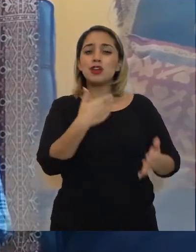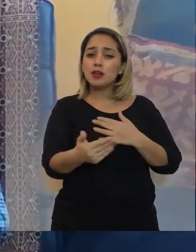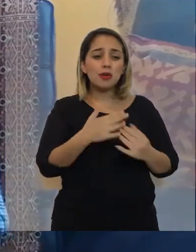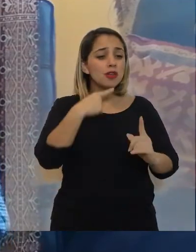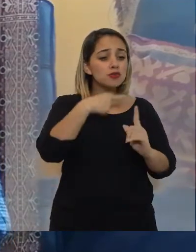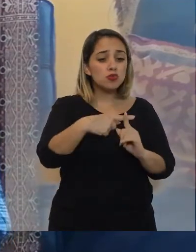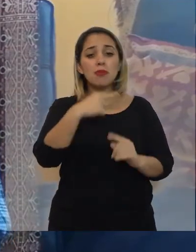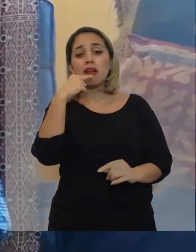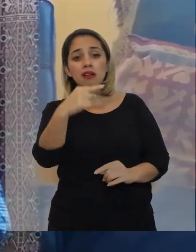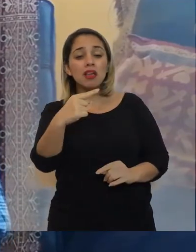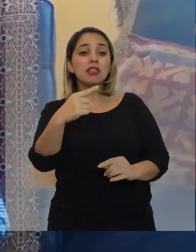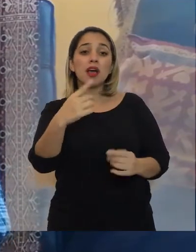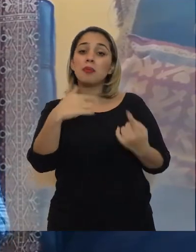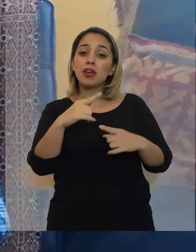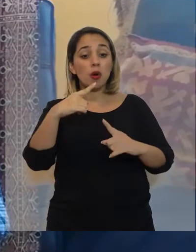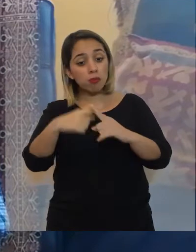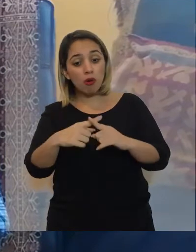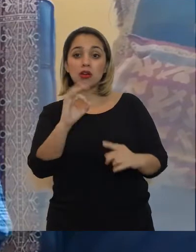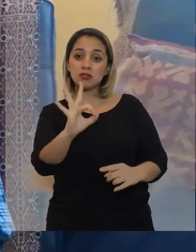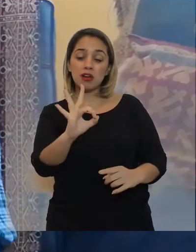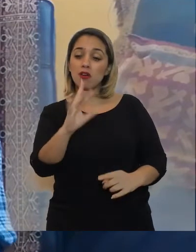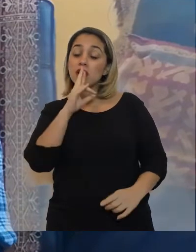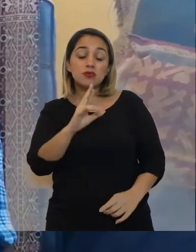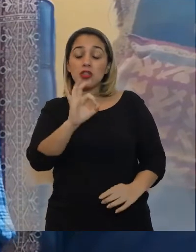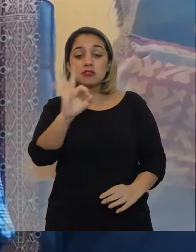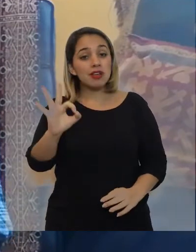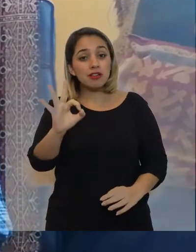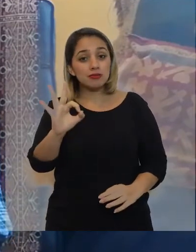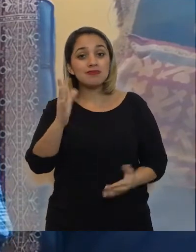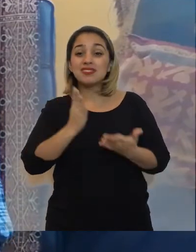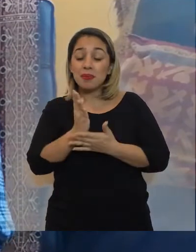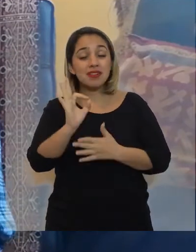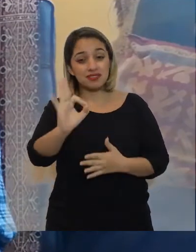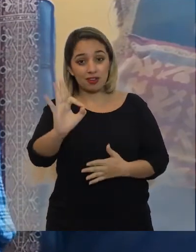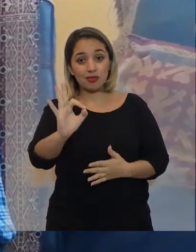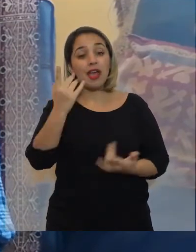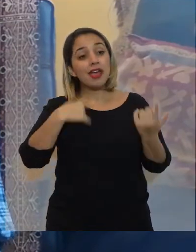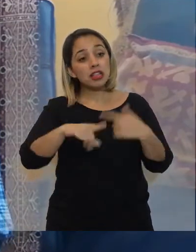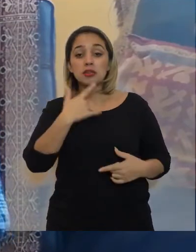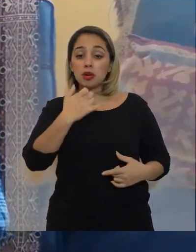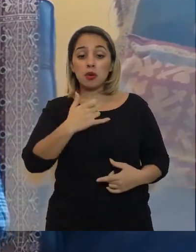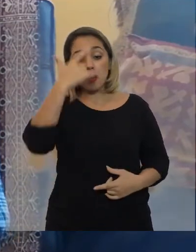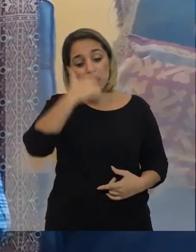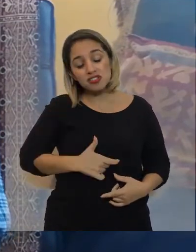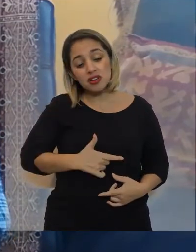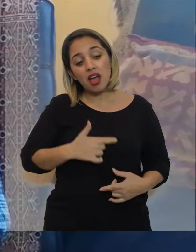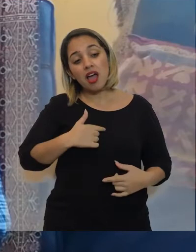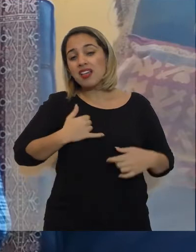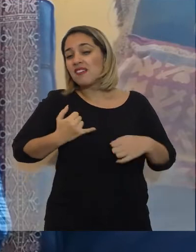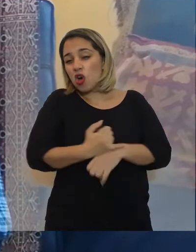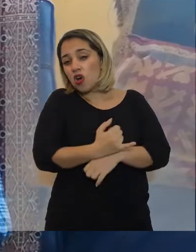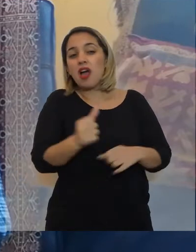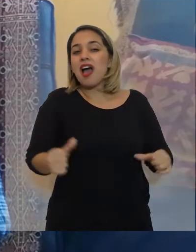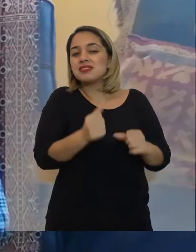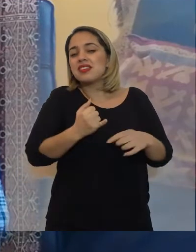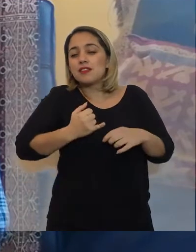Haga lo que hagas, sumes o restes y multiplicas por 0 al final el resultado es 0 cuando en un grupo de